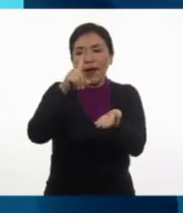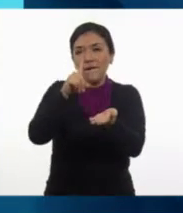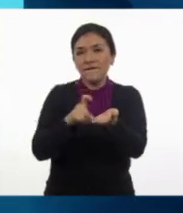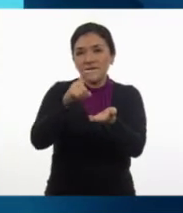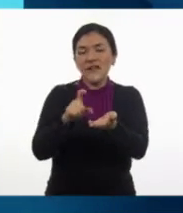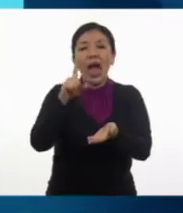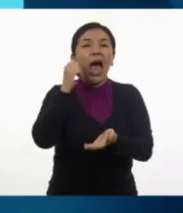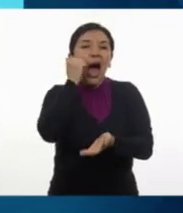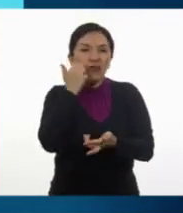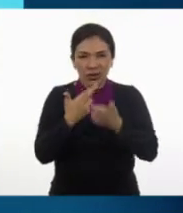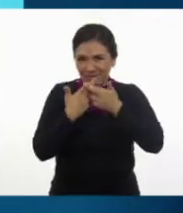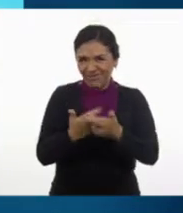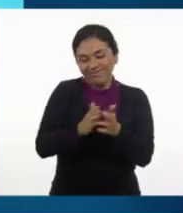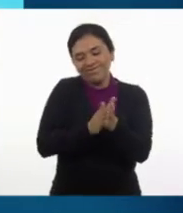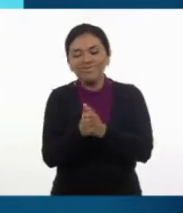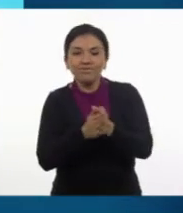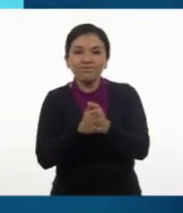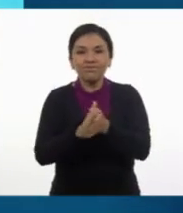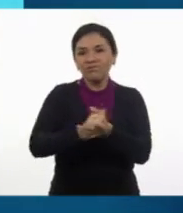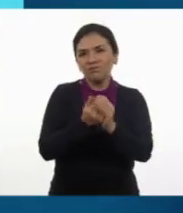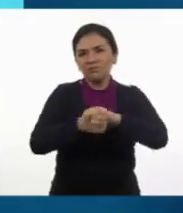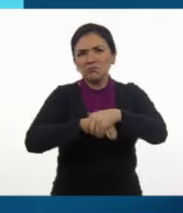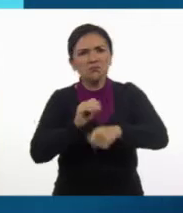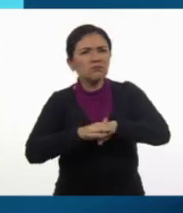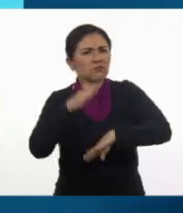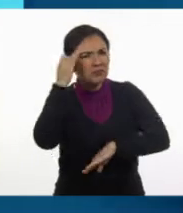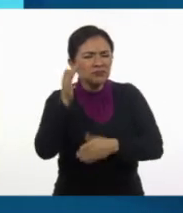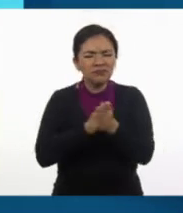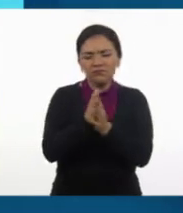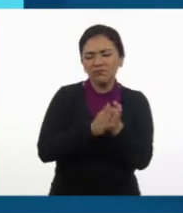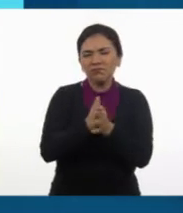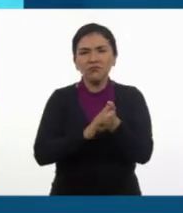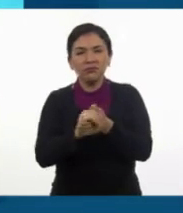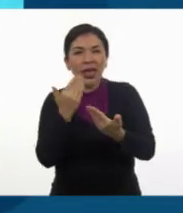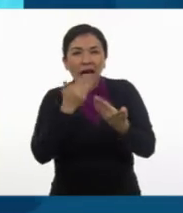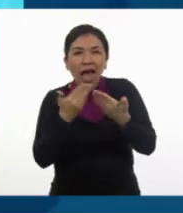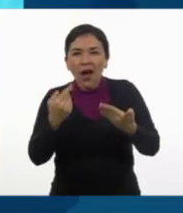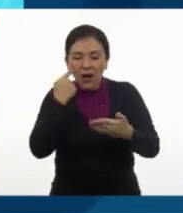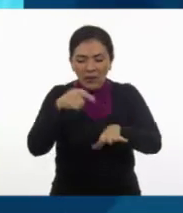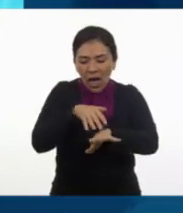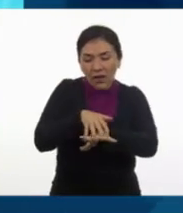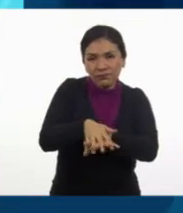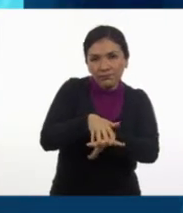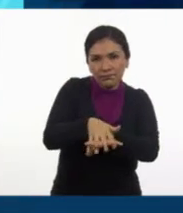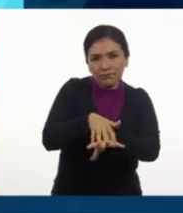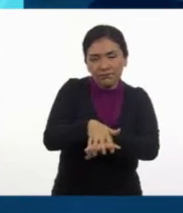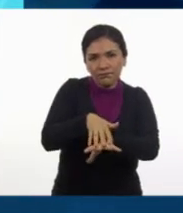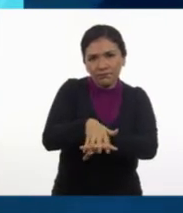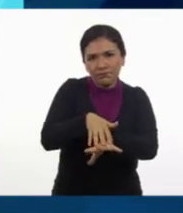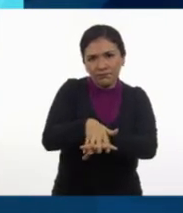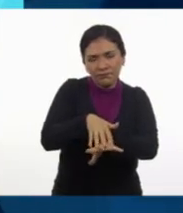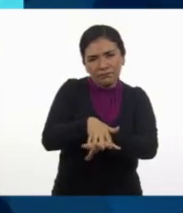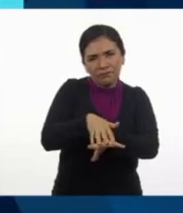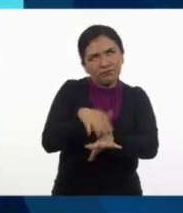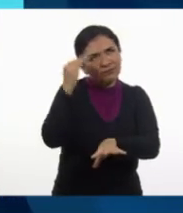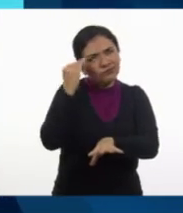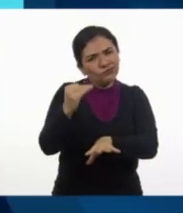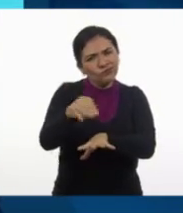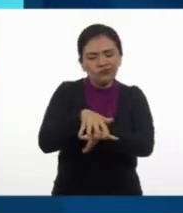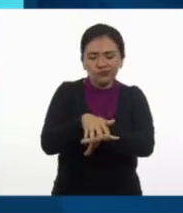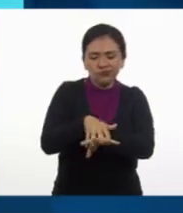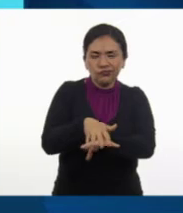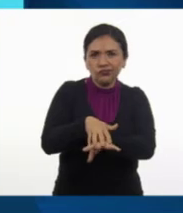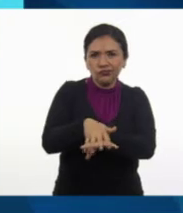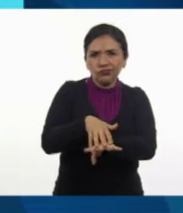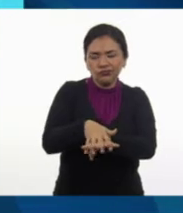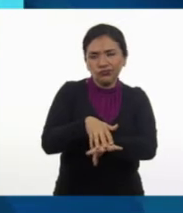Usa suficiente jabón. Frota tus palmas una con la otra. Ahora, frota la palma de una de tus manos contra el dorso